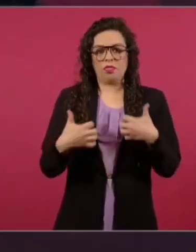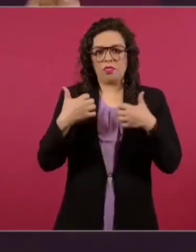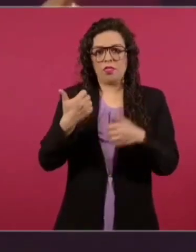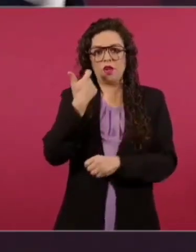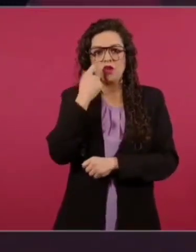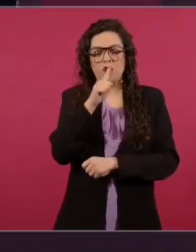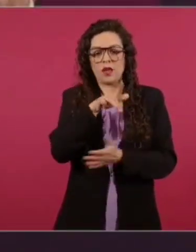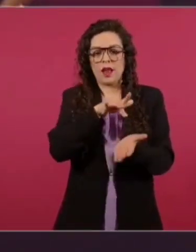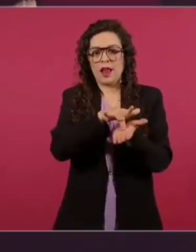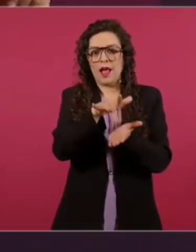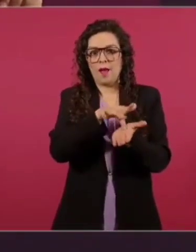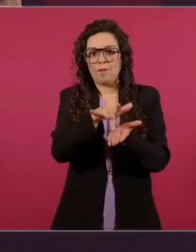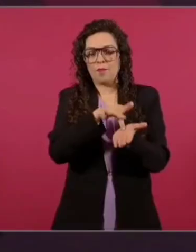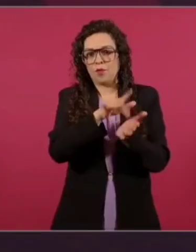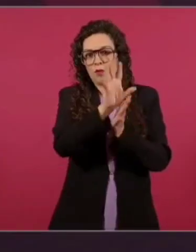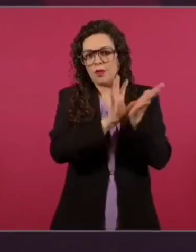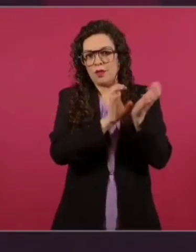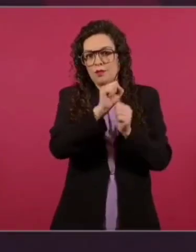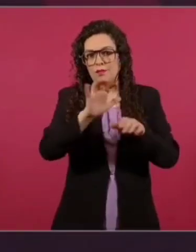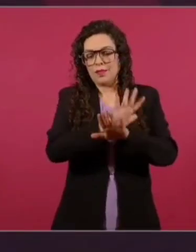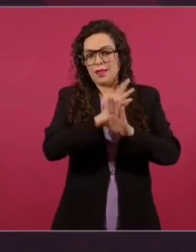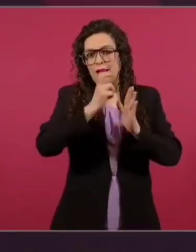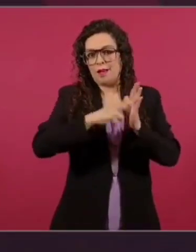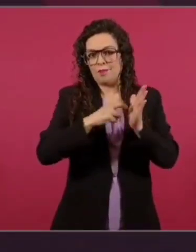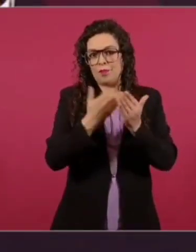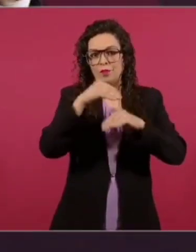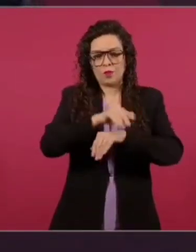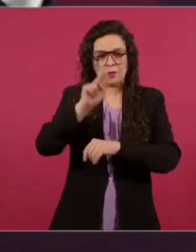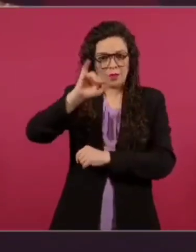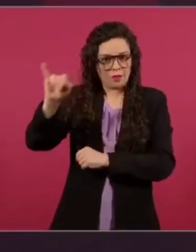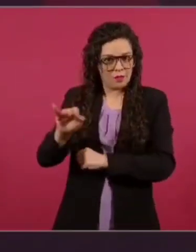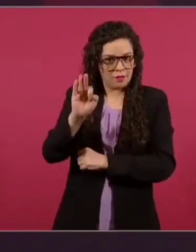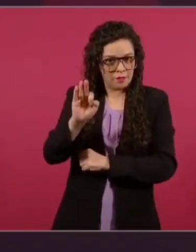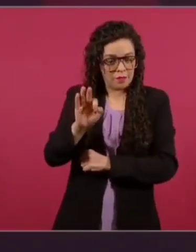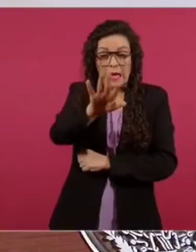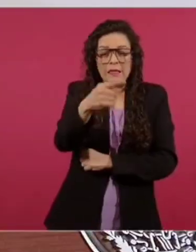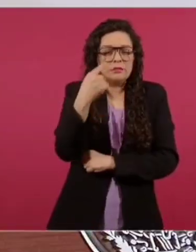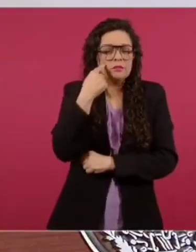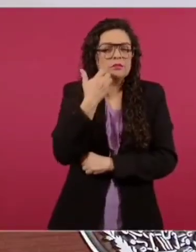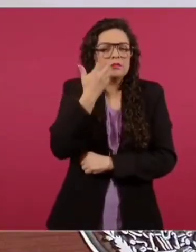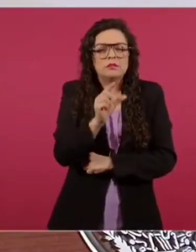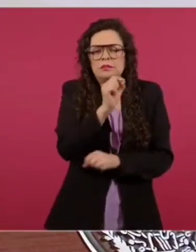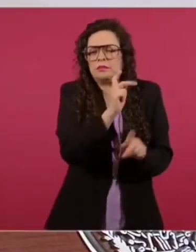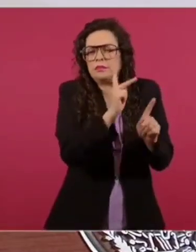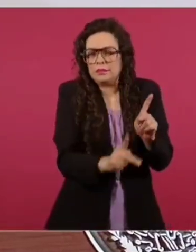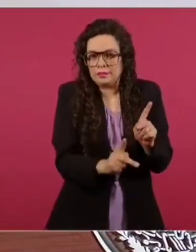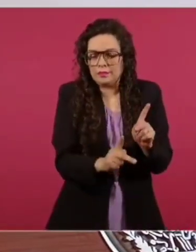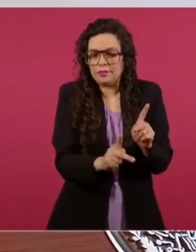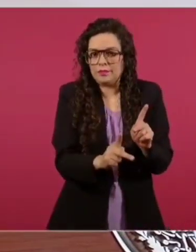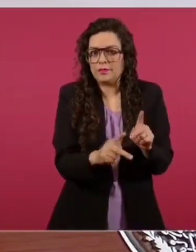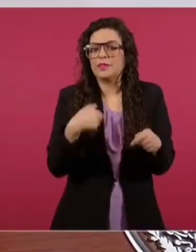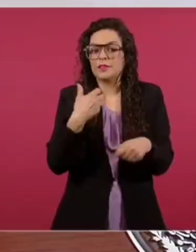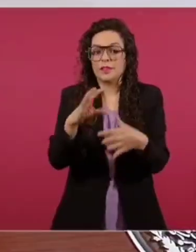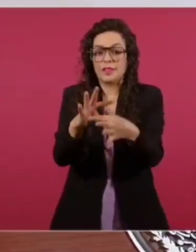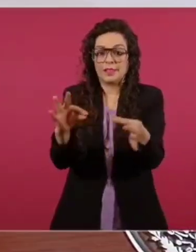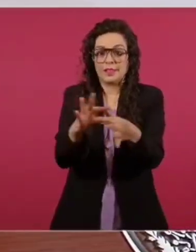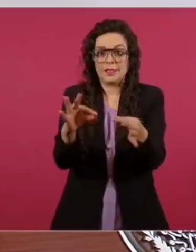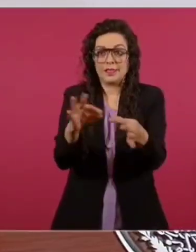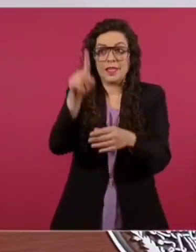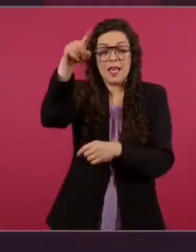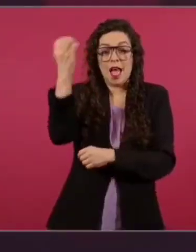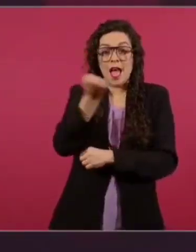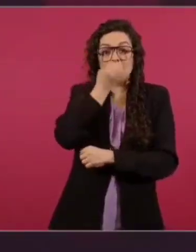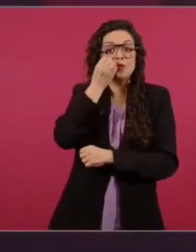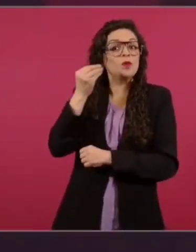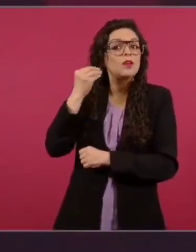Aquí quiero hacer un paréntesis, porque hay manifestaciones de jóvenes de la UNAM. Escuela de Derecho. De la